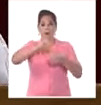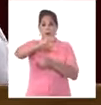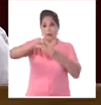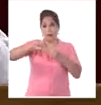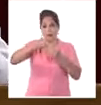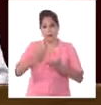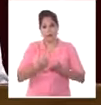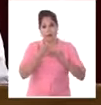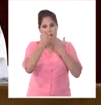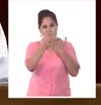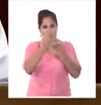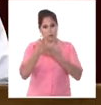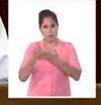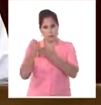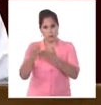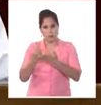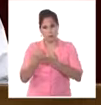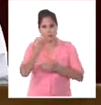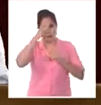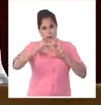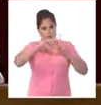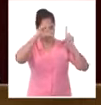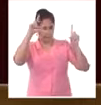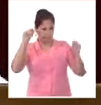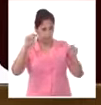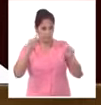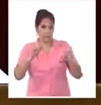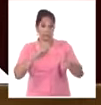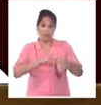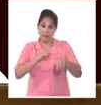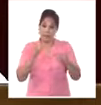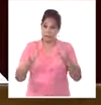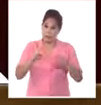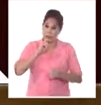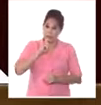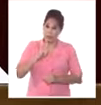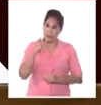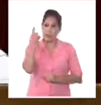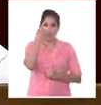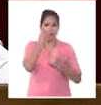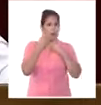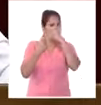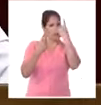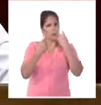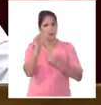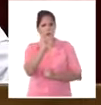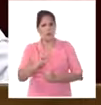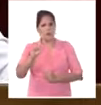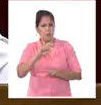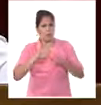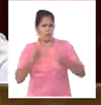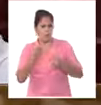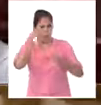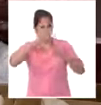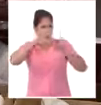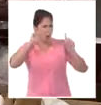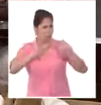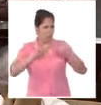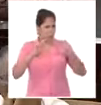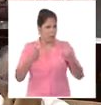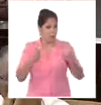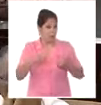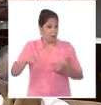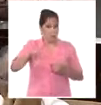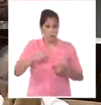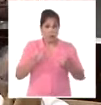solidaridad con Cuba. En tiempos difíciles muchos preguntan ¿por qué el socialismo en Cuba? No todos